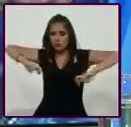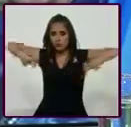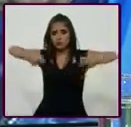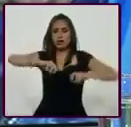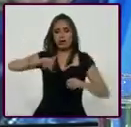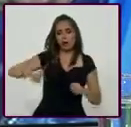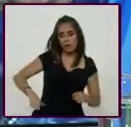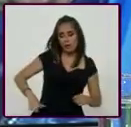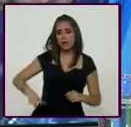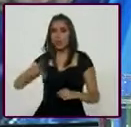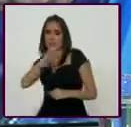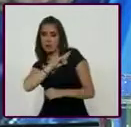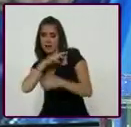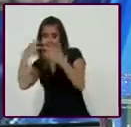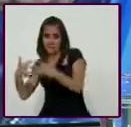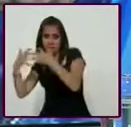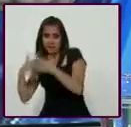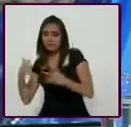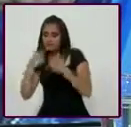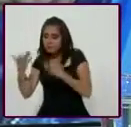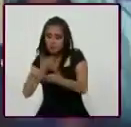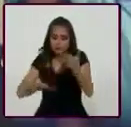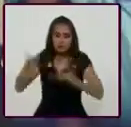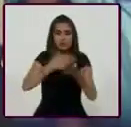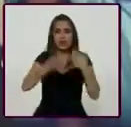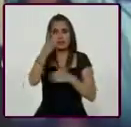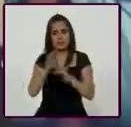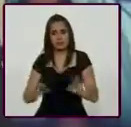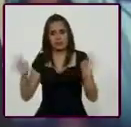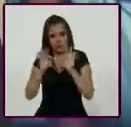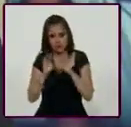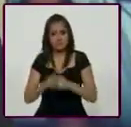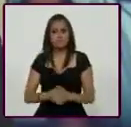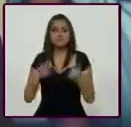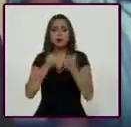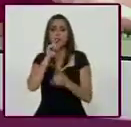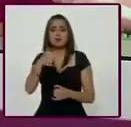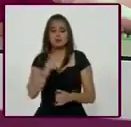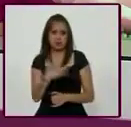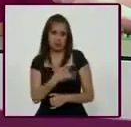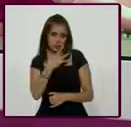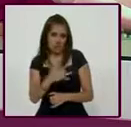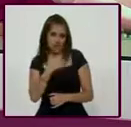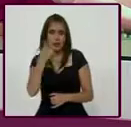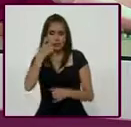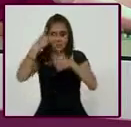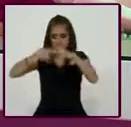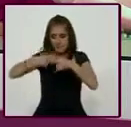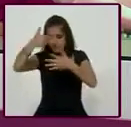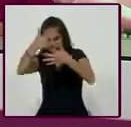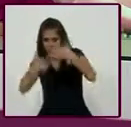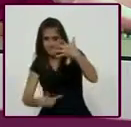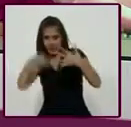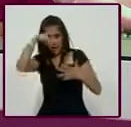sector público y privado, y bajo este esquema es muy importante. Yo siento, sobre todo, dentro de las mediciones que hoy tenemos de